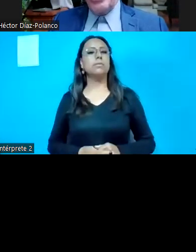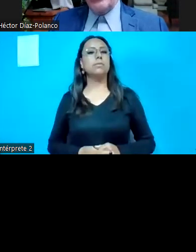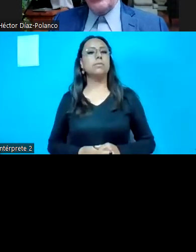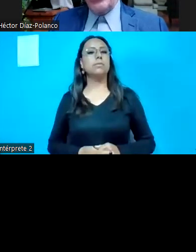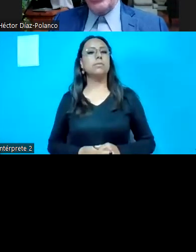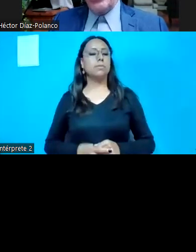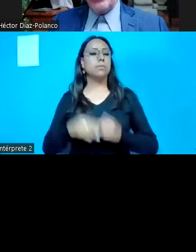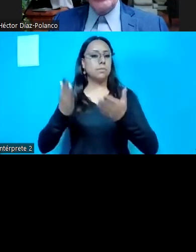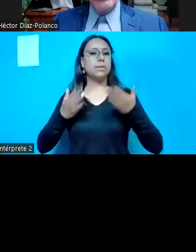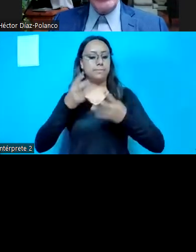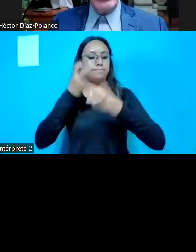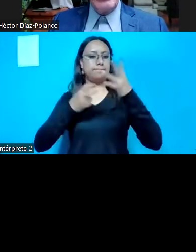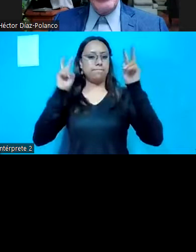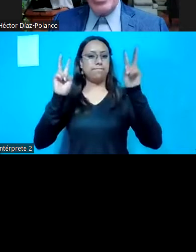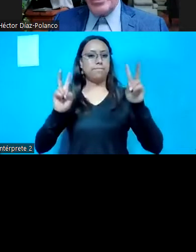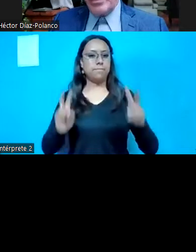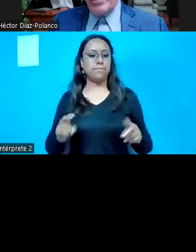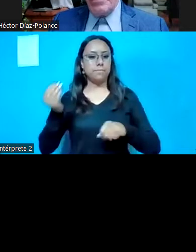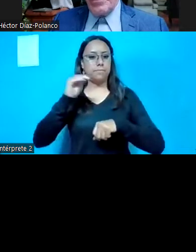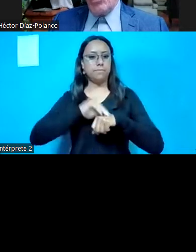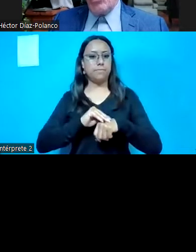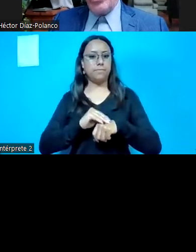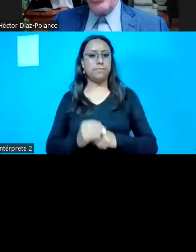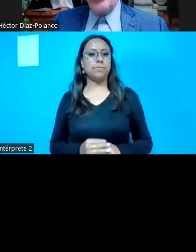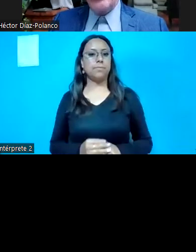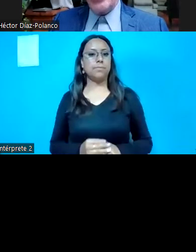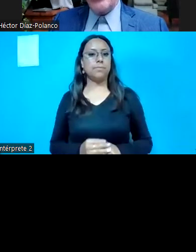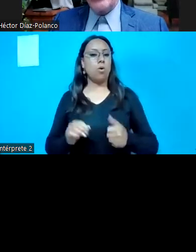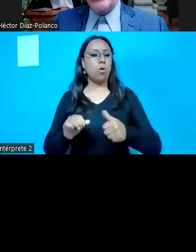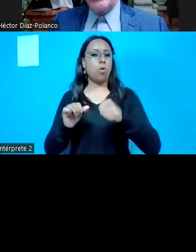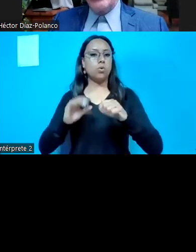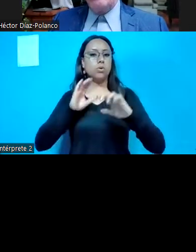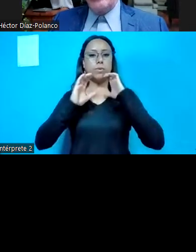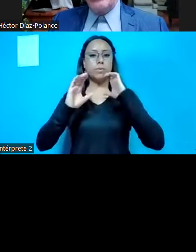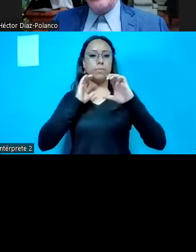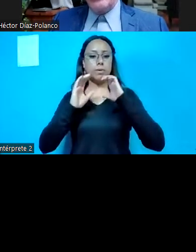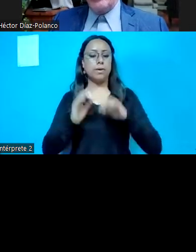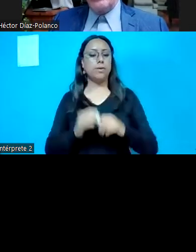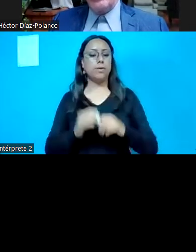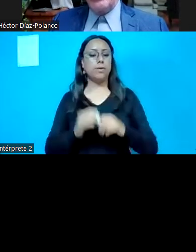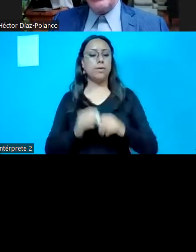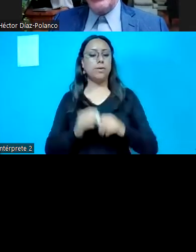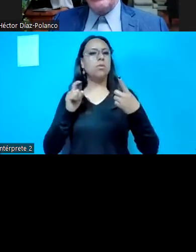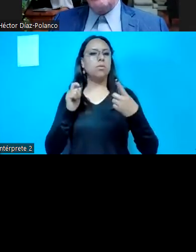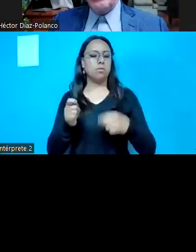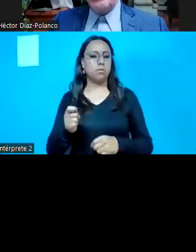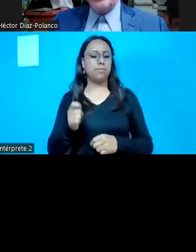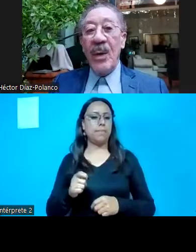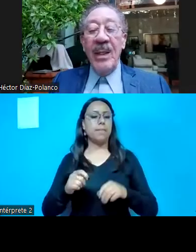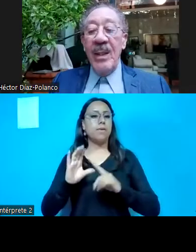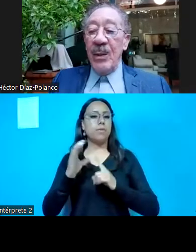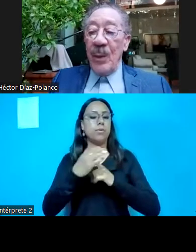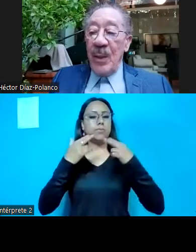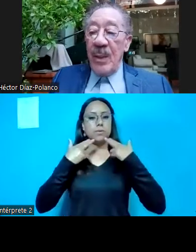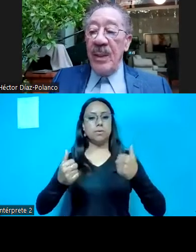recibieron los siguientes asuntos adicionales. Once comunicados. El primero de la Comisión de Hacienda, mediante el